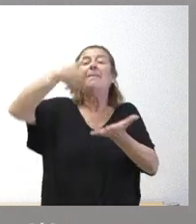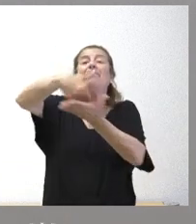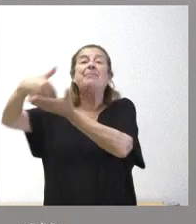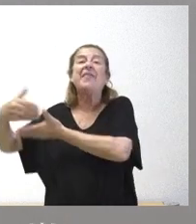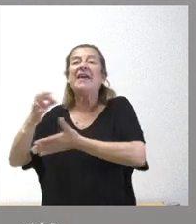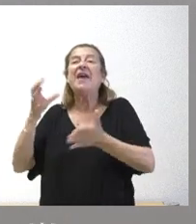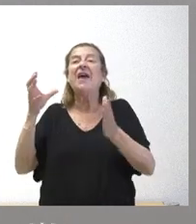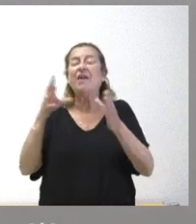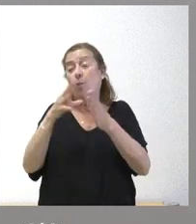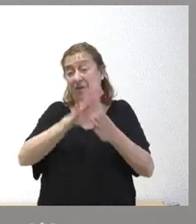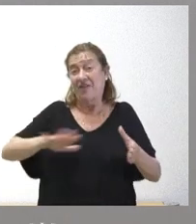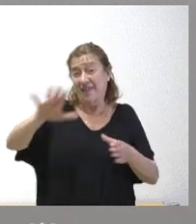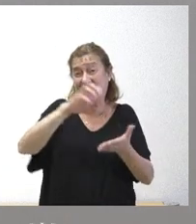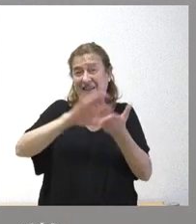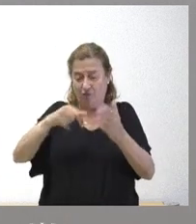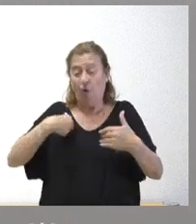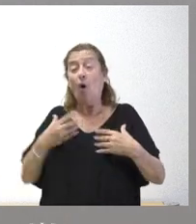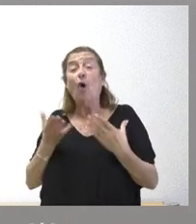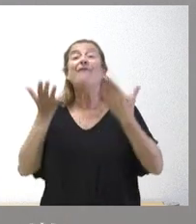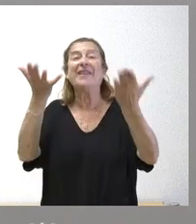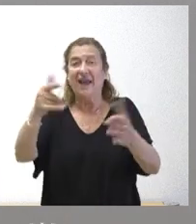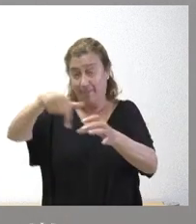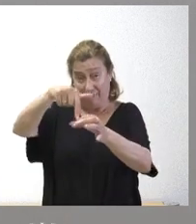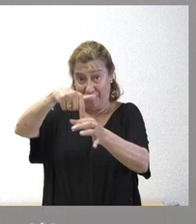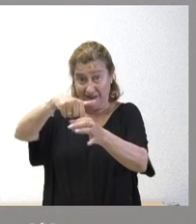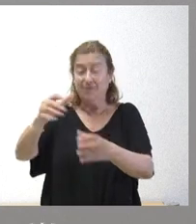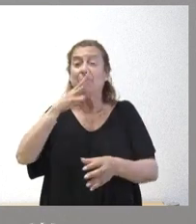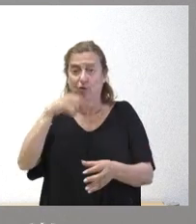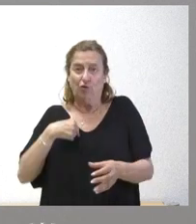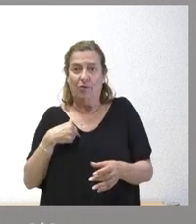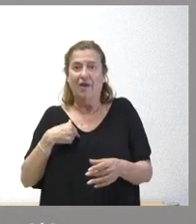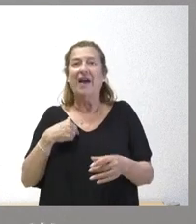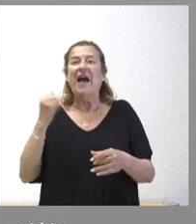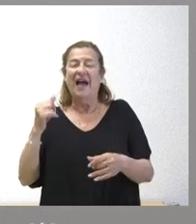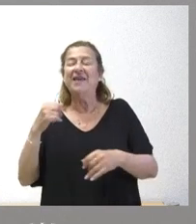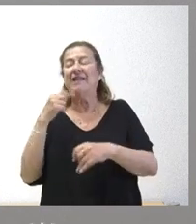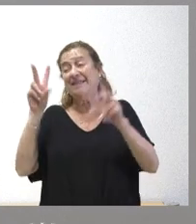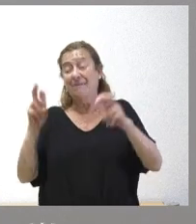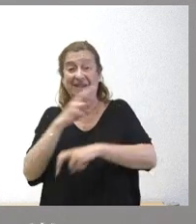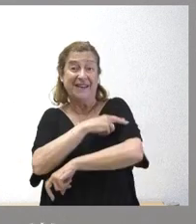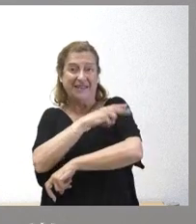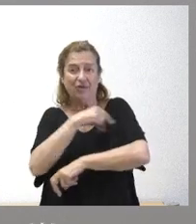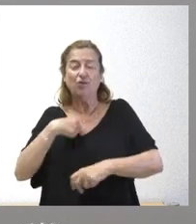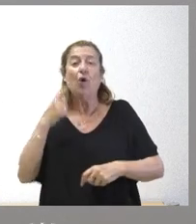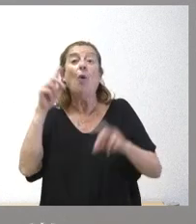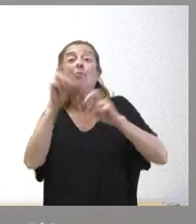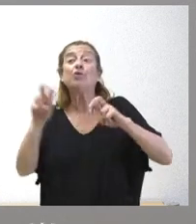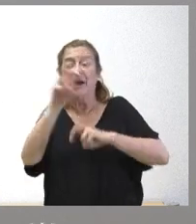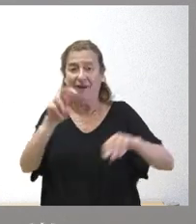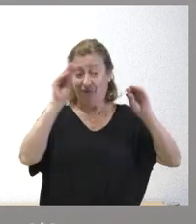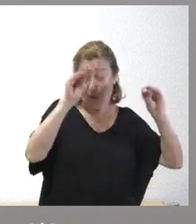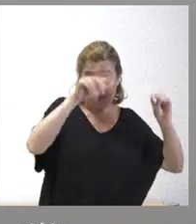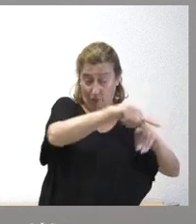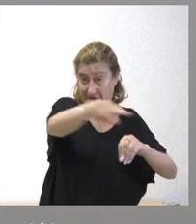en el proceso MIR? Ofertar plazas porque tenemos la competencia material de asistencia sanitaria y buscar los formadores Diseñamos la